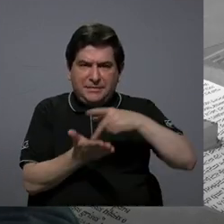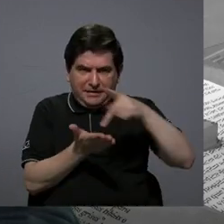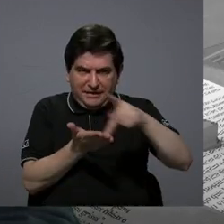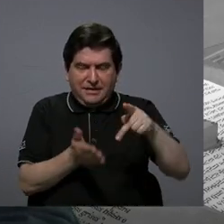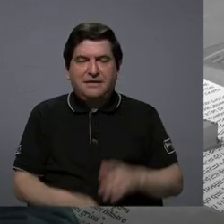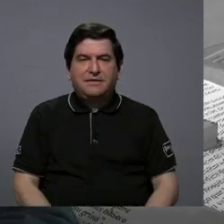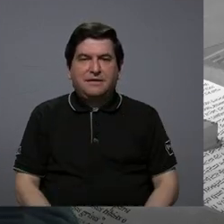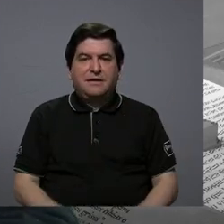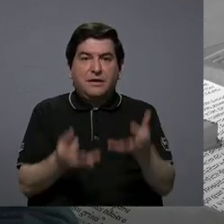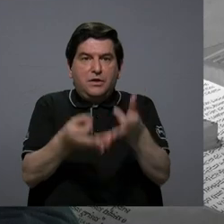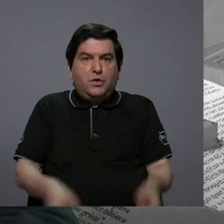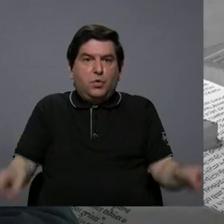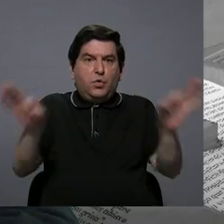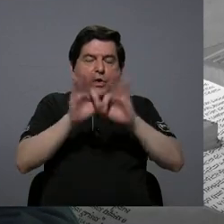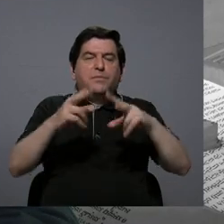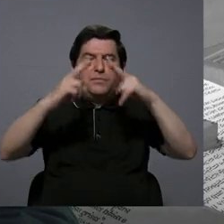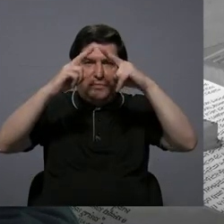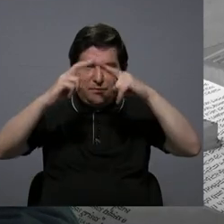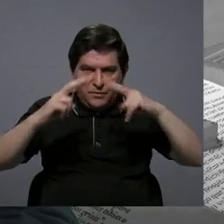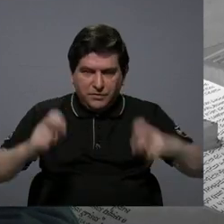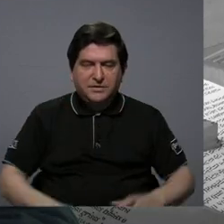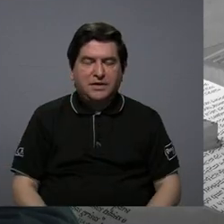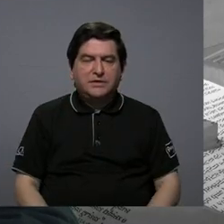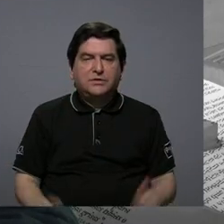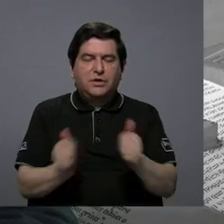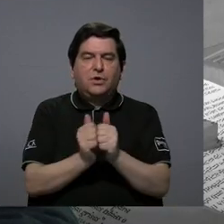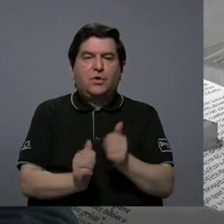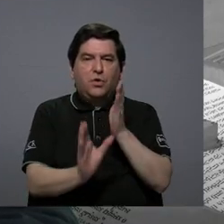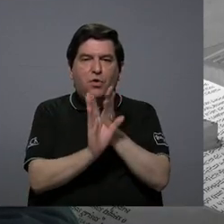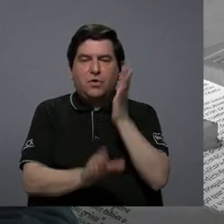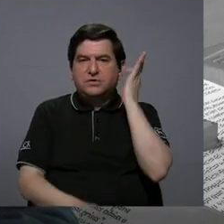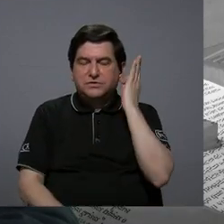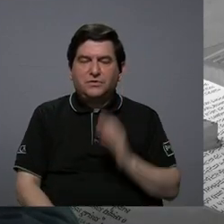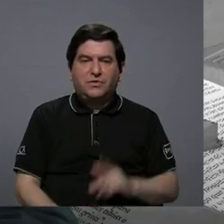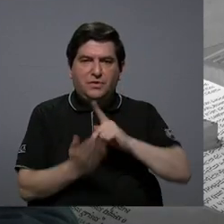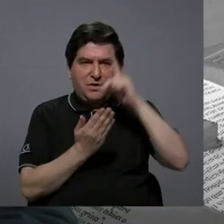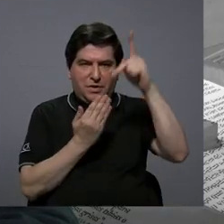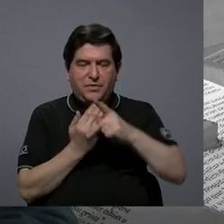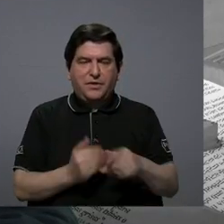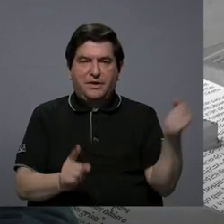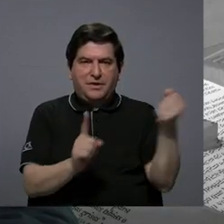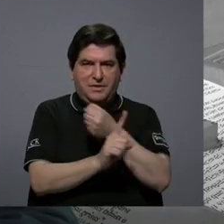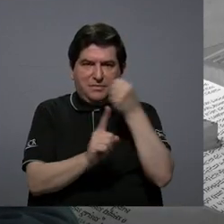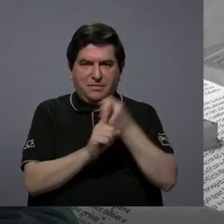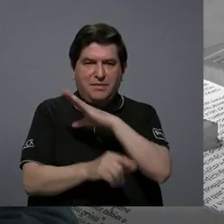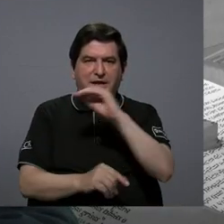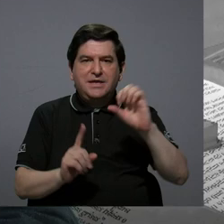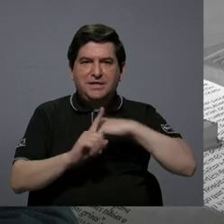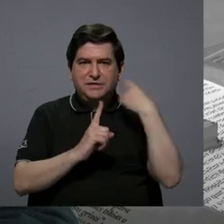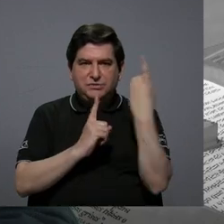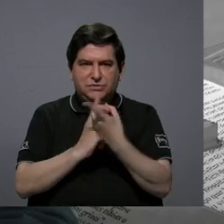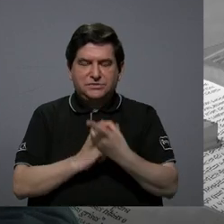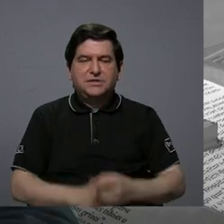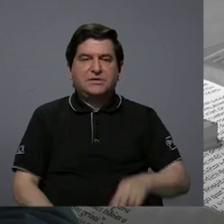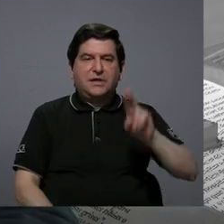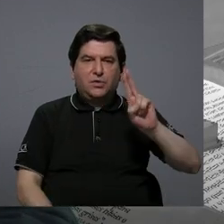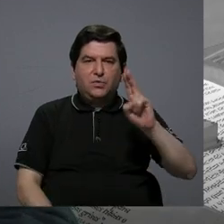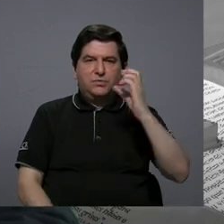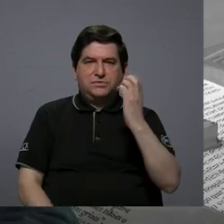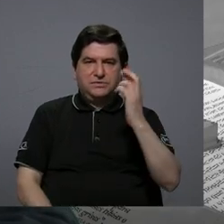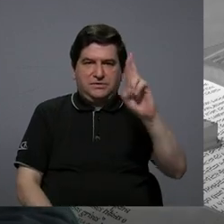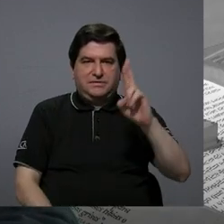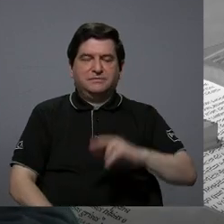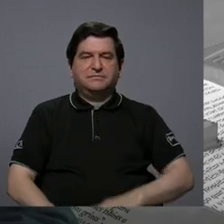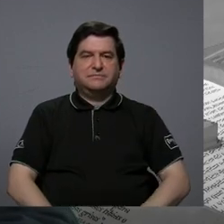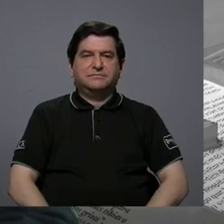Lo que importa lo analizaremos con la psicóloga del Programa de Violencia y Sociedad de la Universidad de